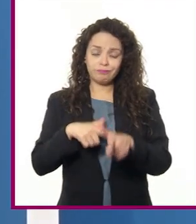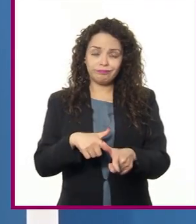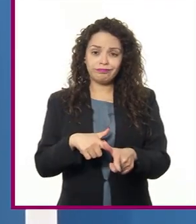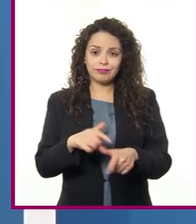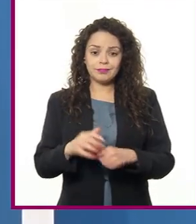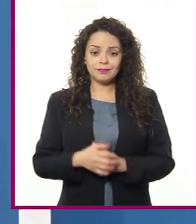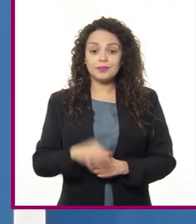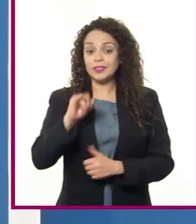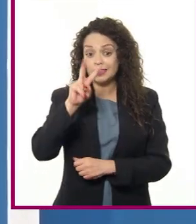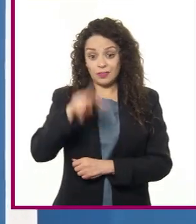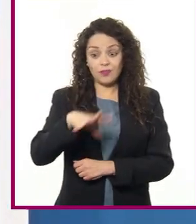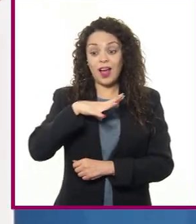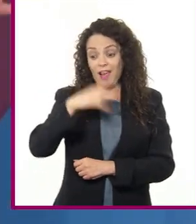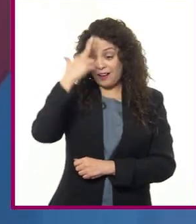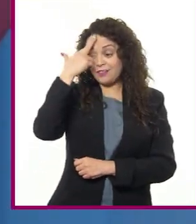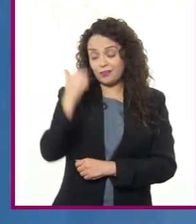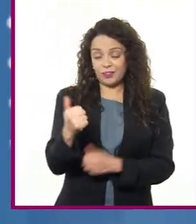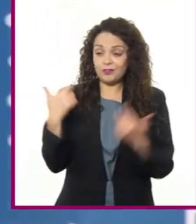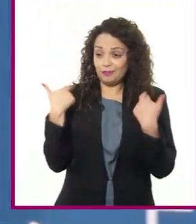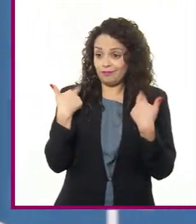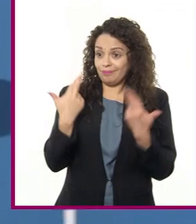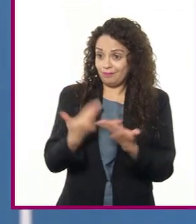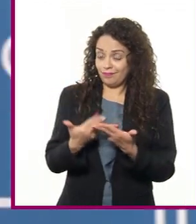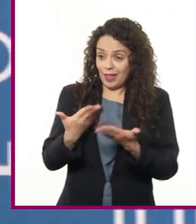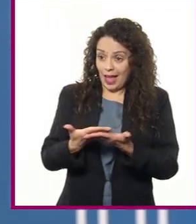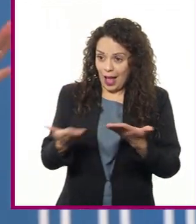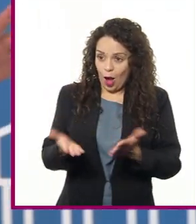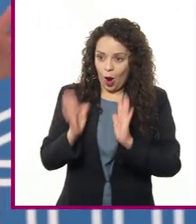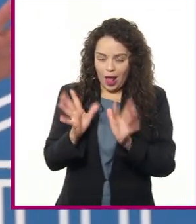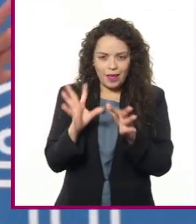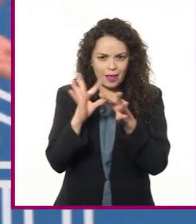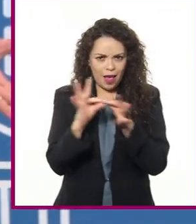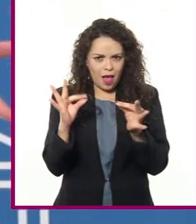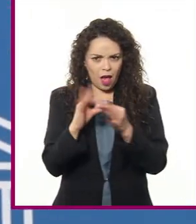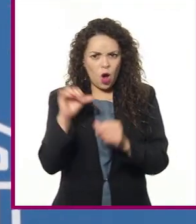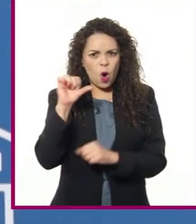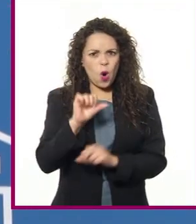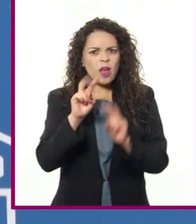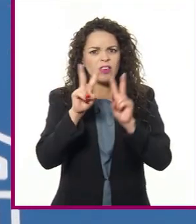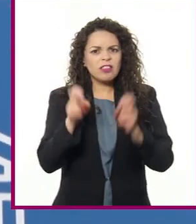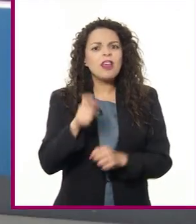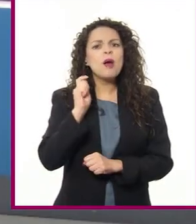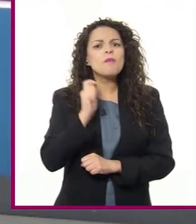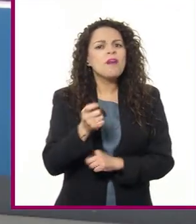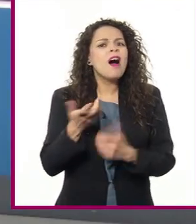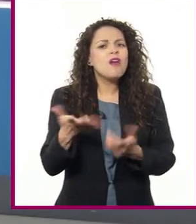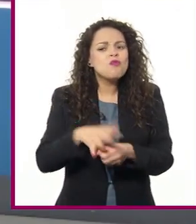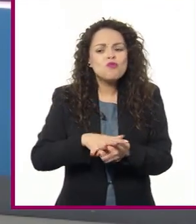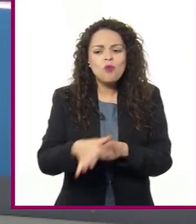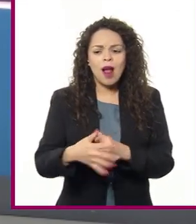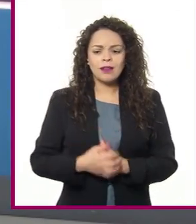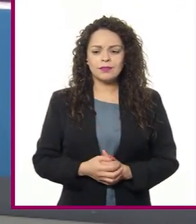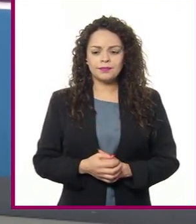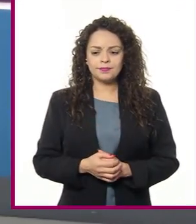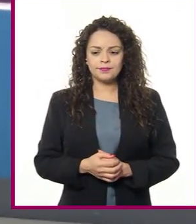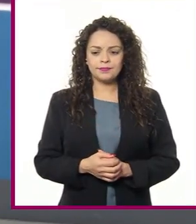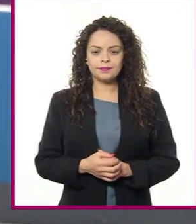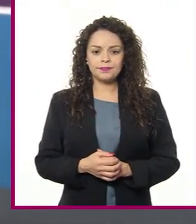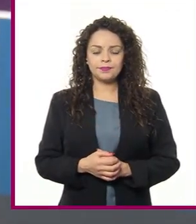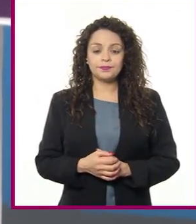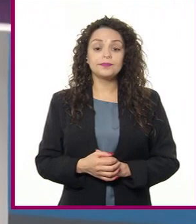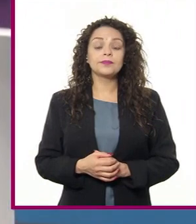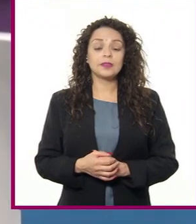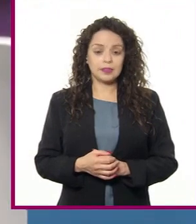Tienes razón, maestra. Ahora sí, cuéntenos de qué hablaremos en esta sesión. Trataremos